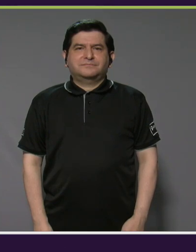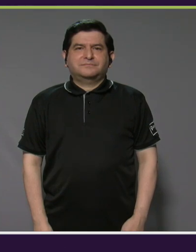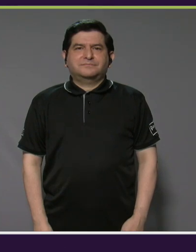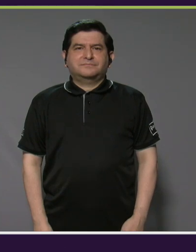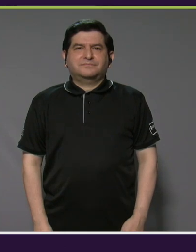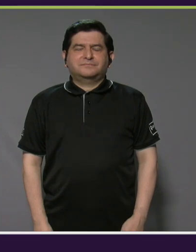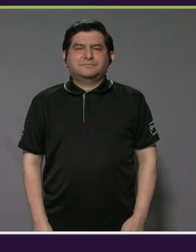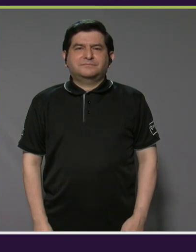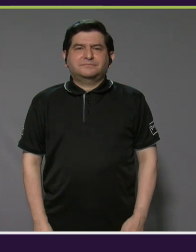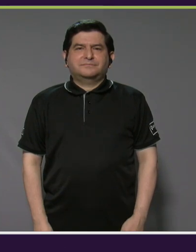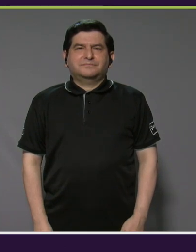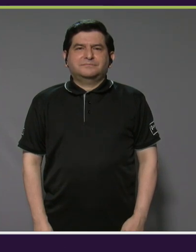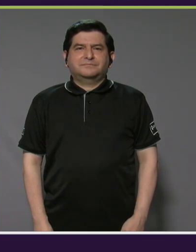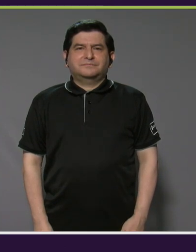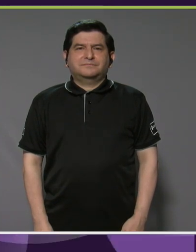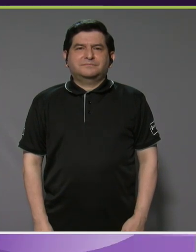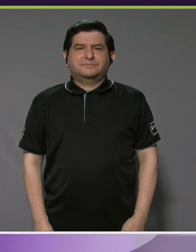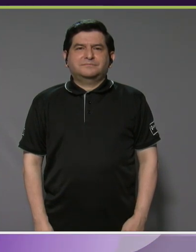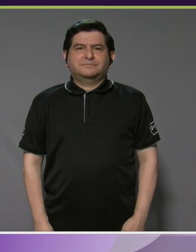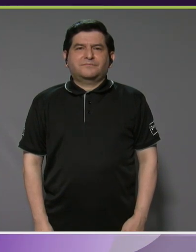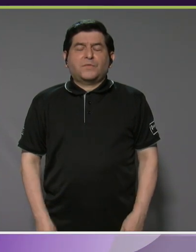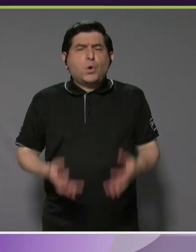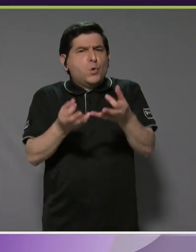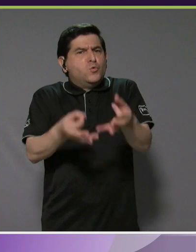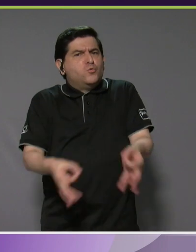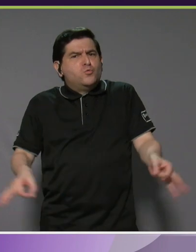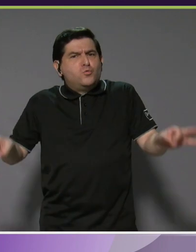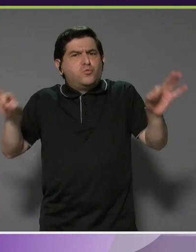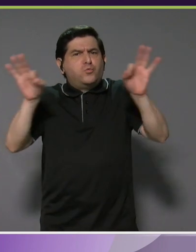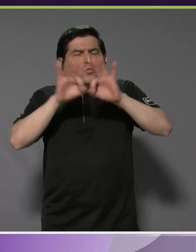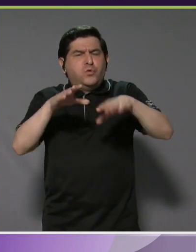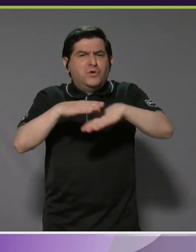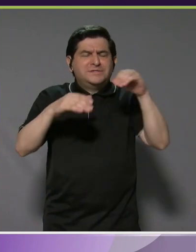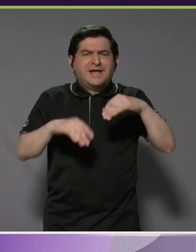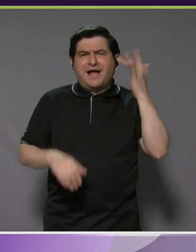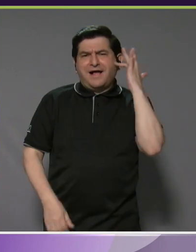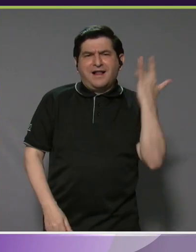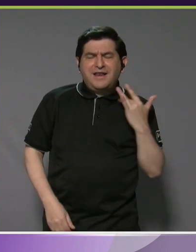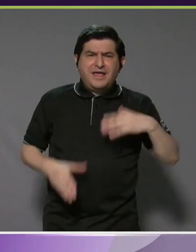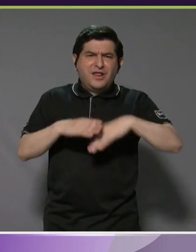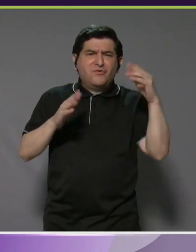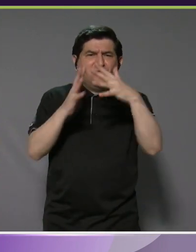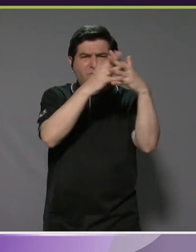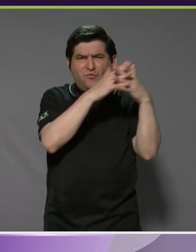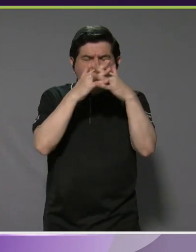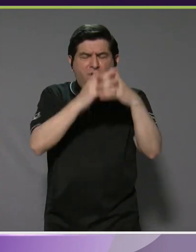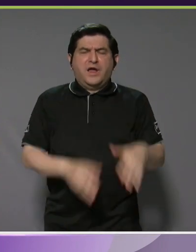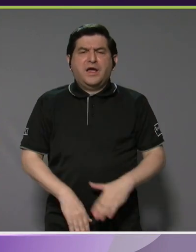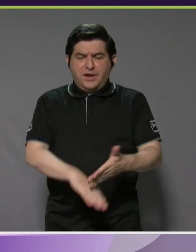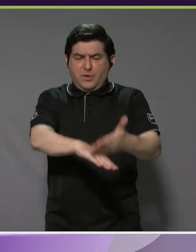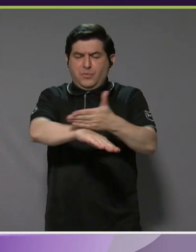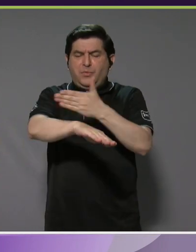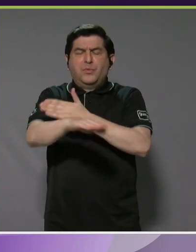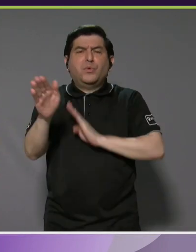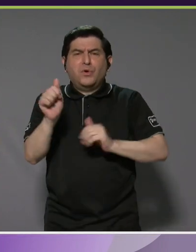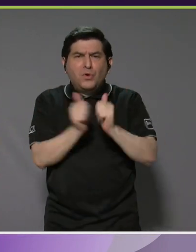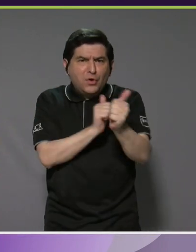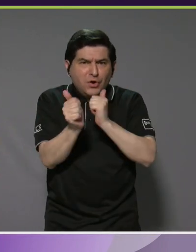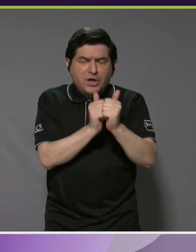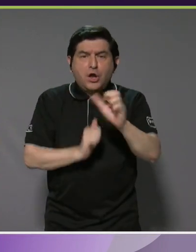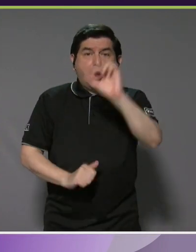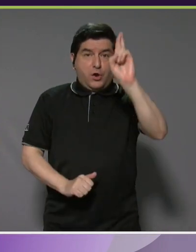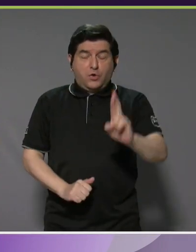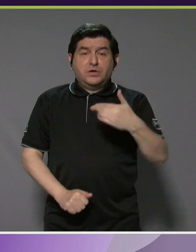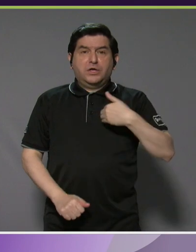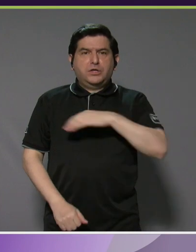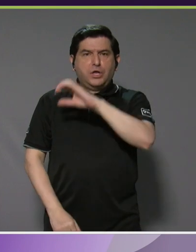Es tan importante salir de California y fuera de los Estados Unidos para hacer crecer el deporte. Costa